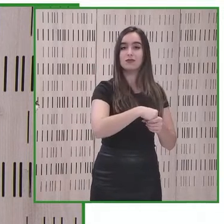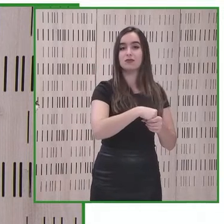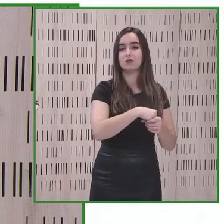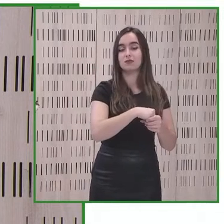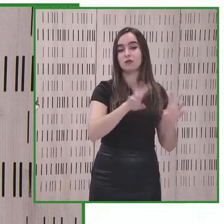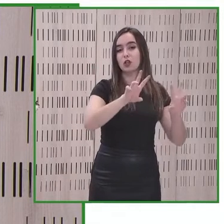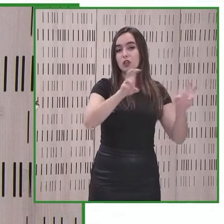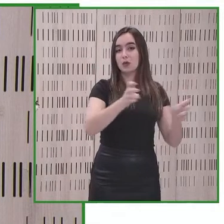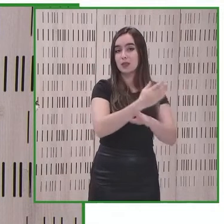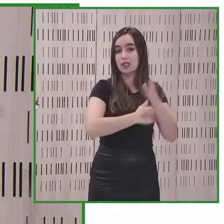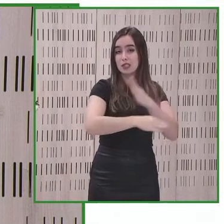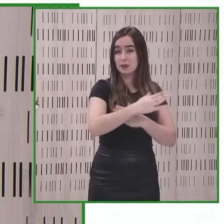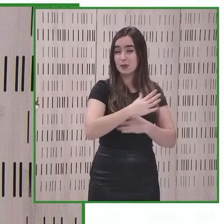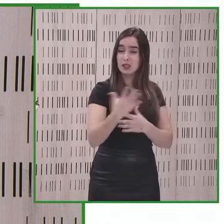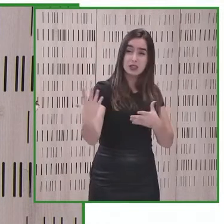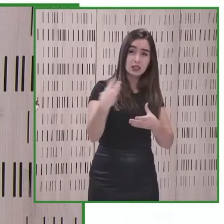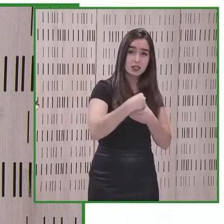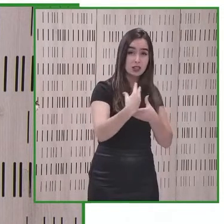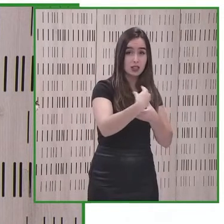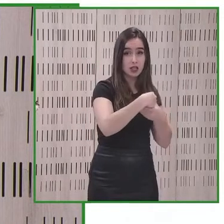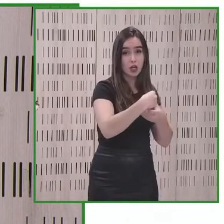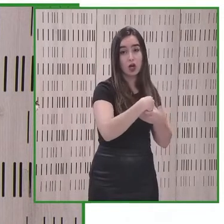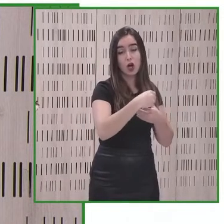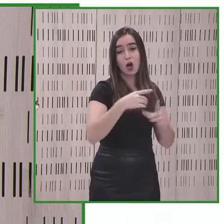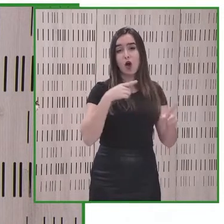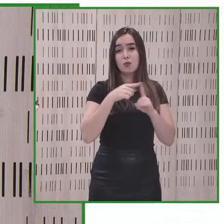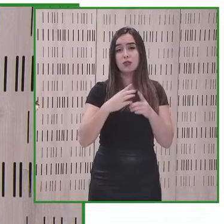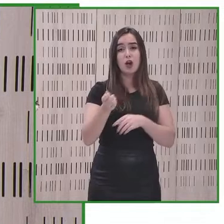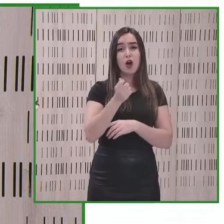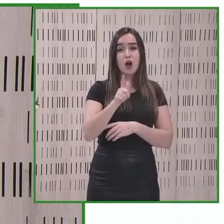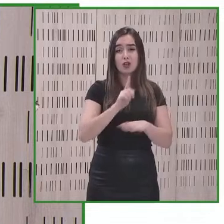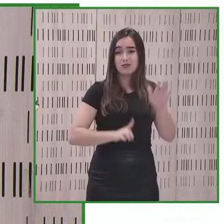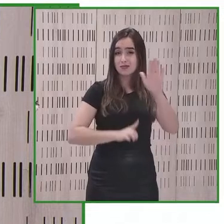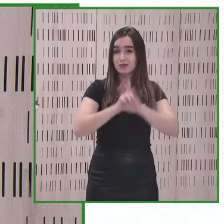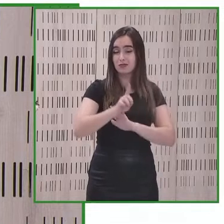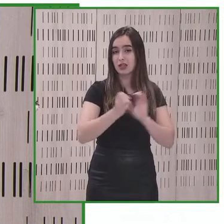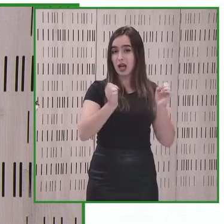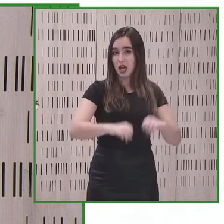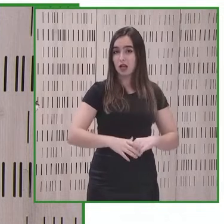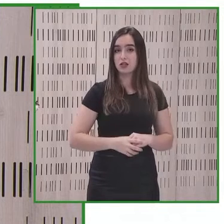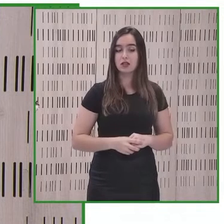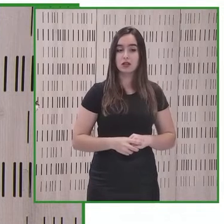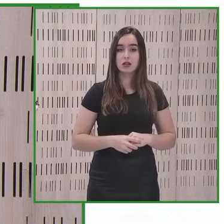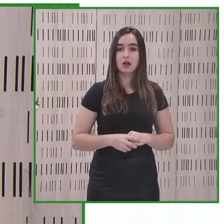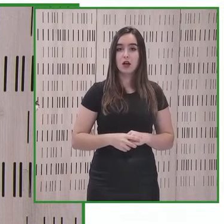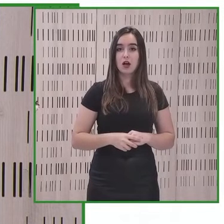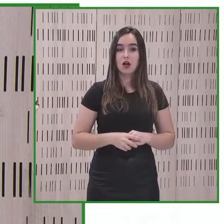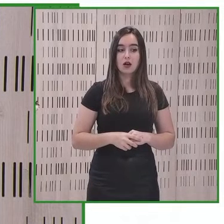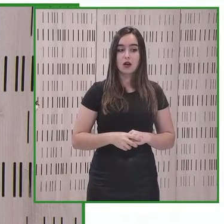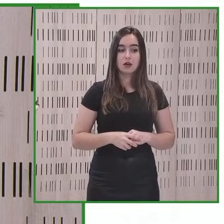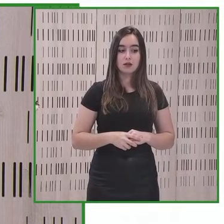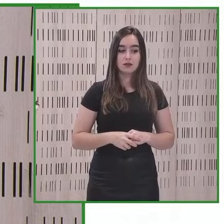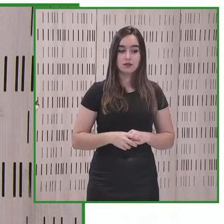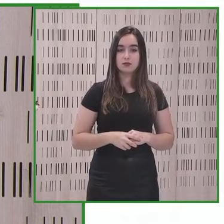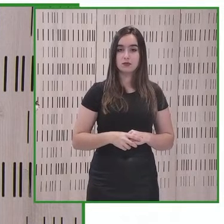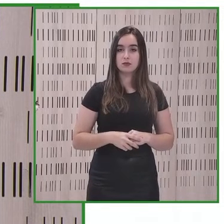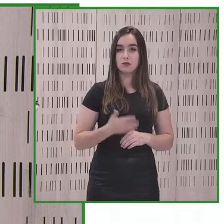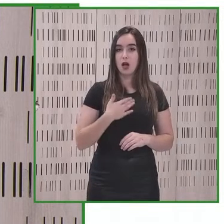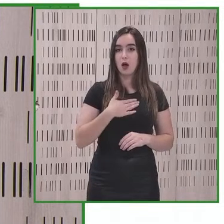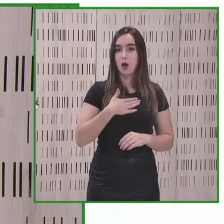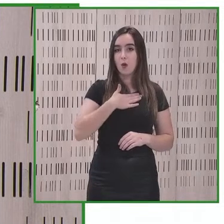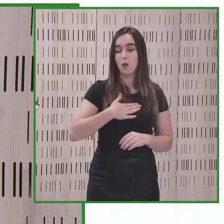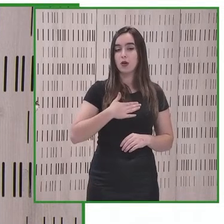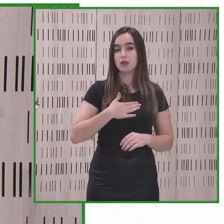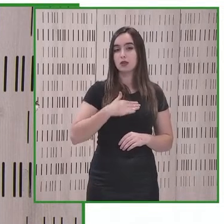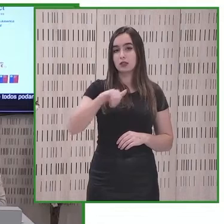la discapacidad para que entre todos podamos avanzar más tener redes de trabajo para ello para terminar lo digo ahora cuando